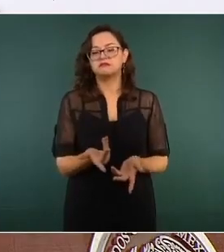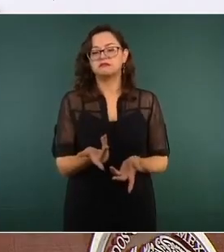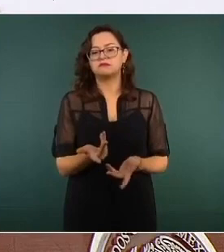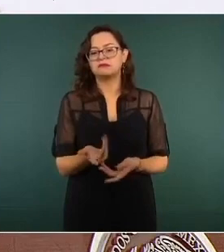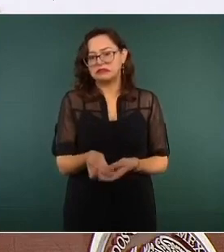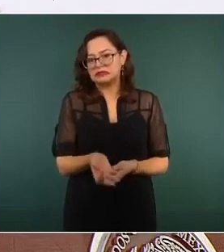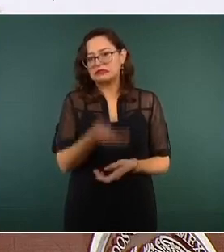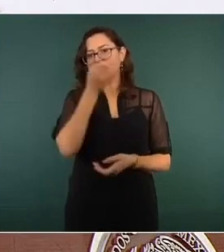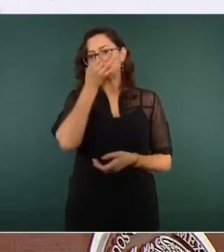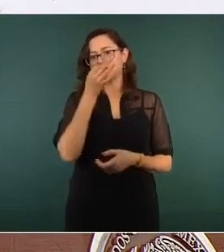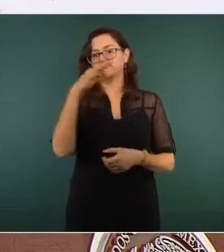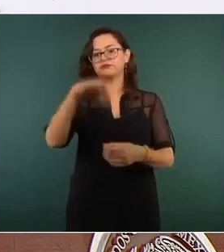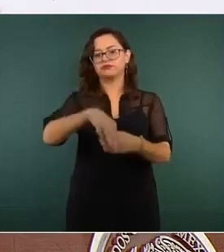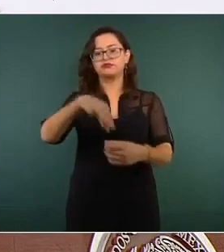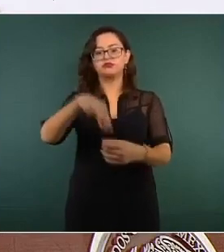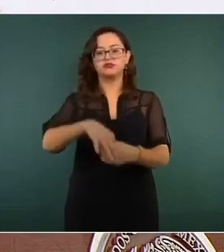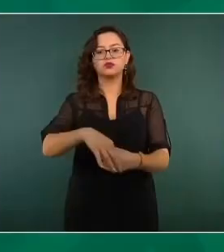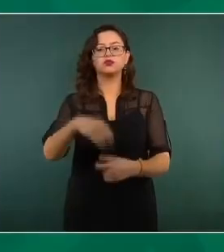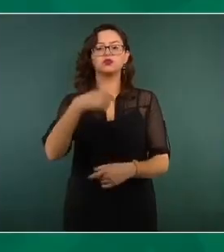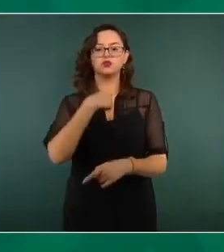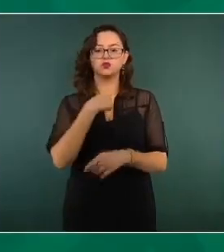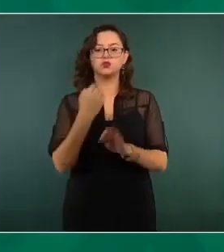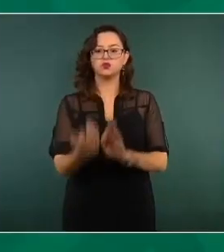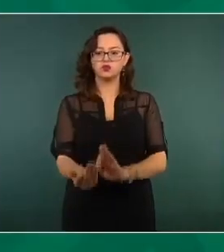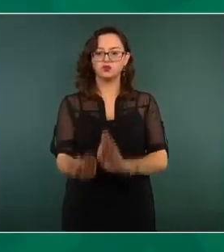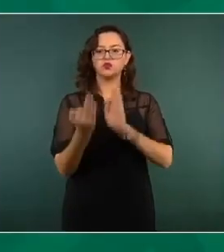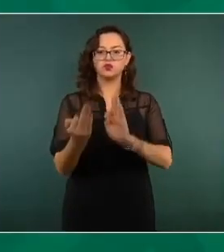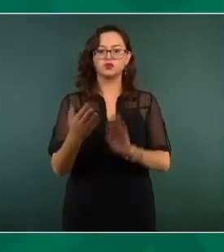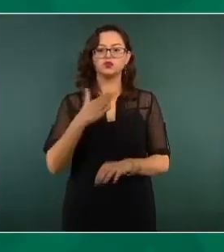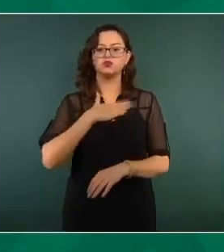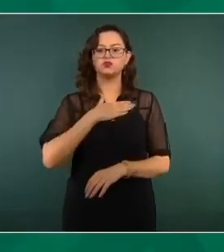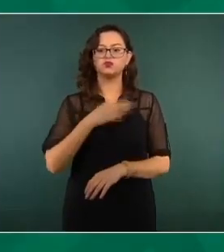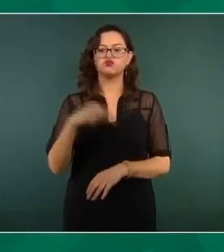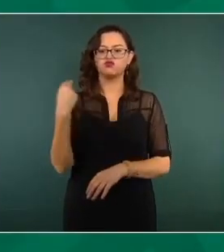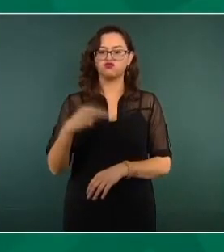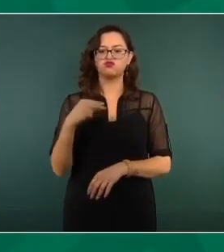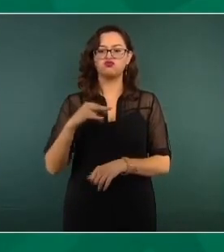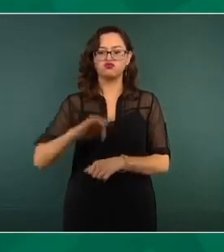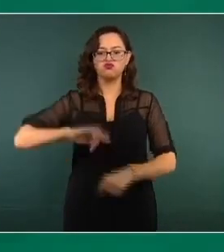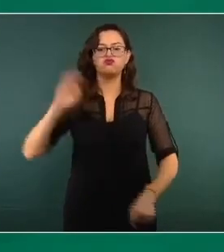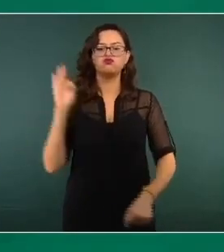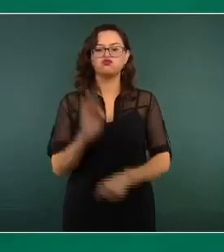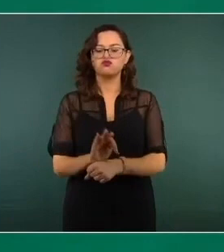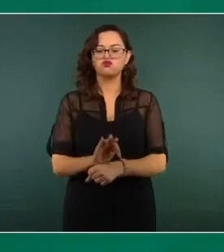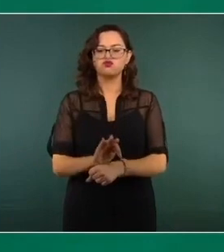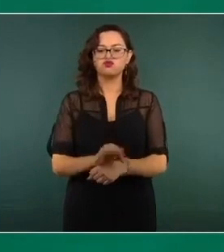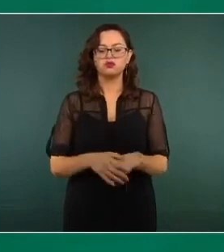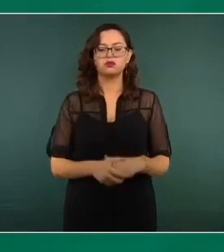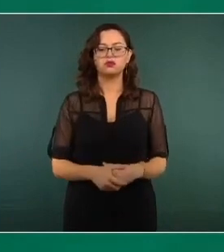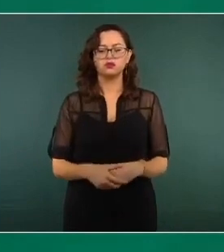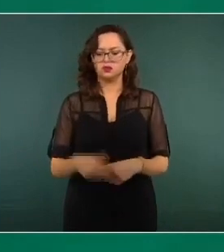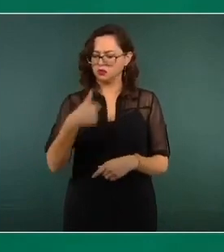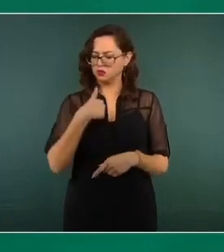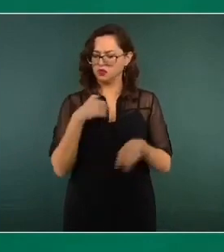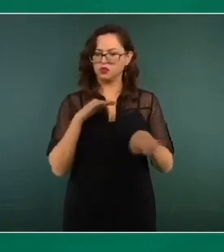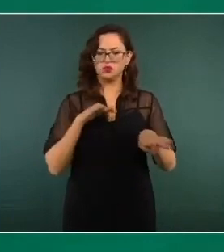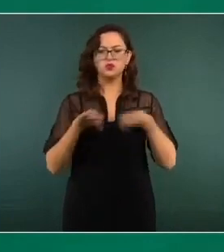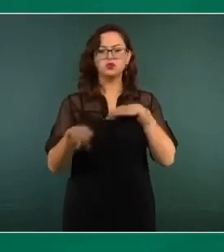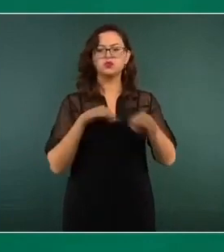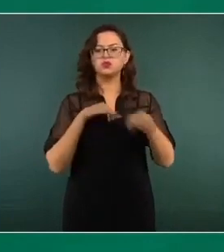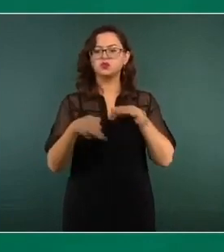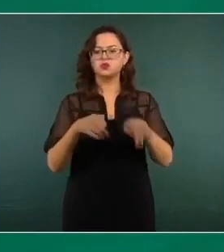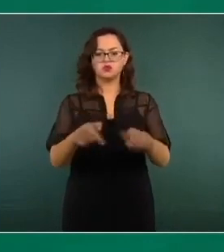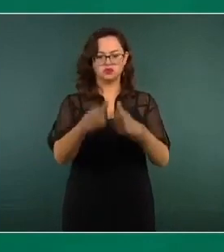Doy la cara y defenderé mi nombre. Seguiré trabajando sin pausas, sin